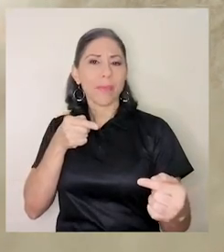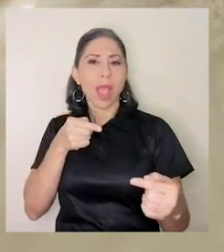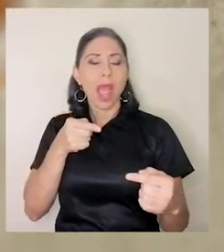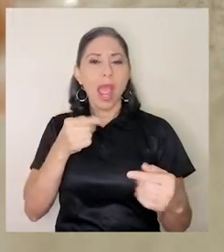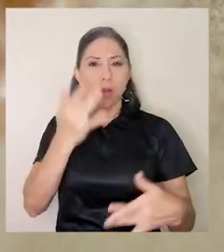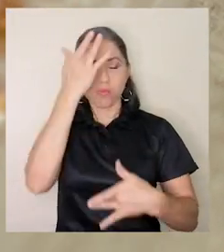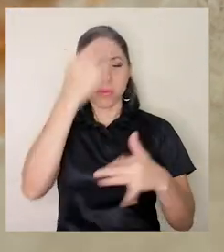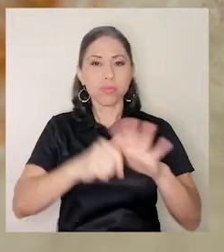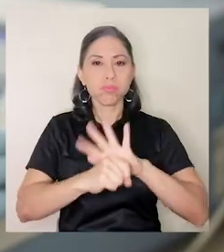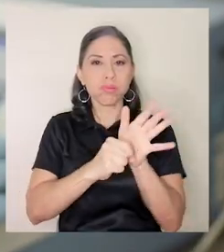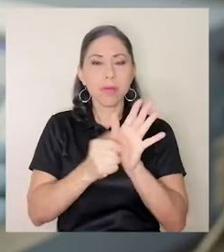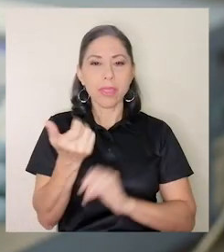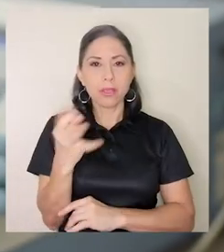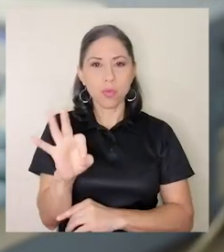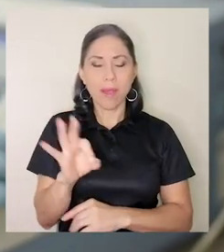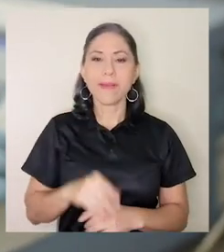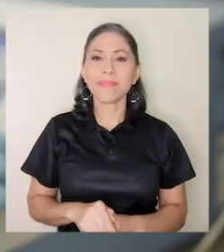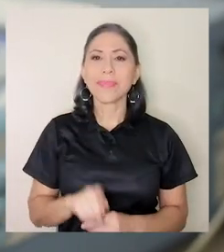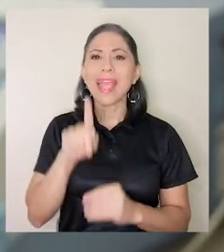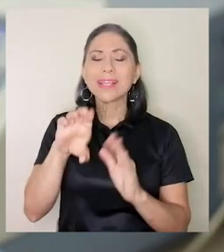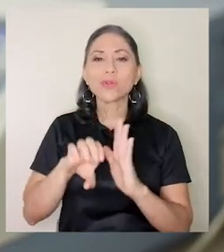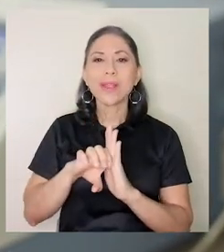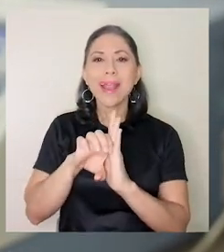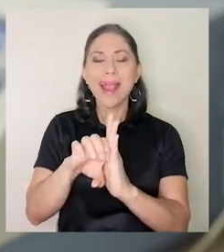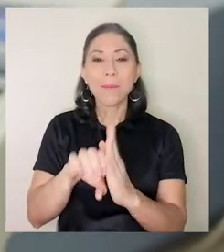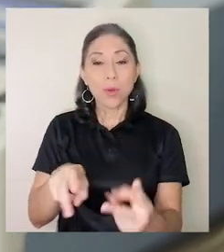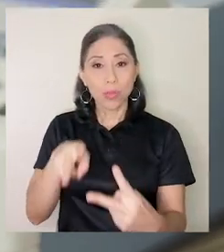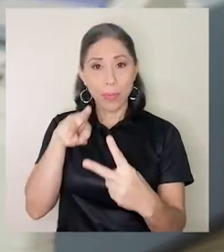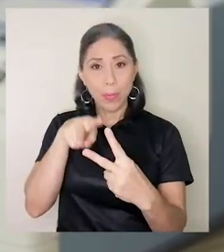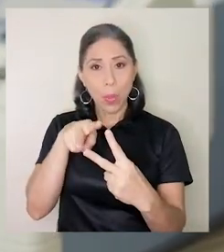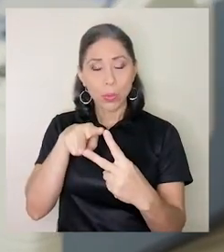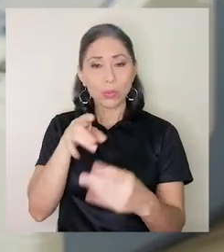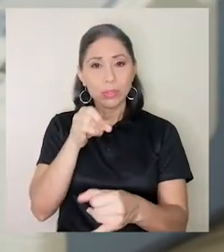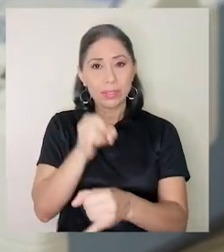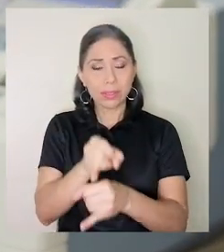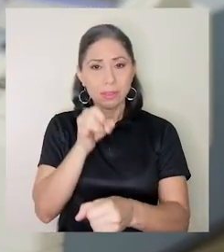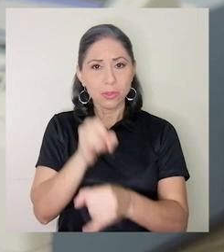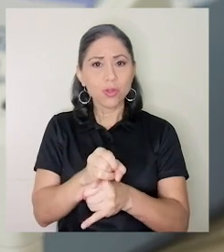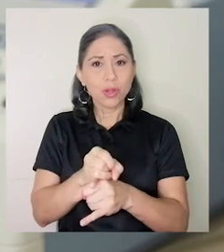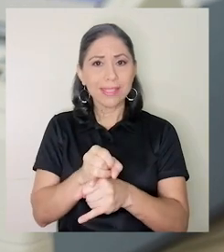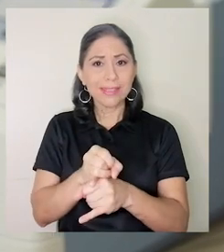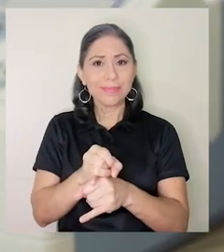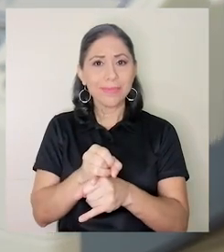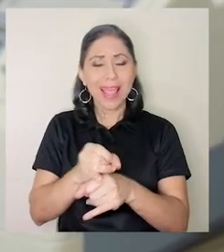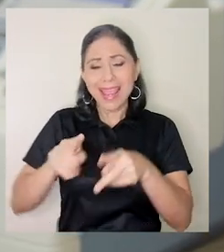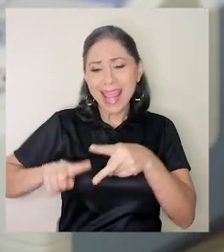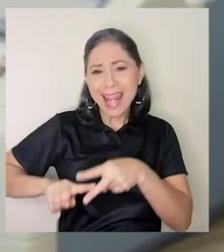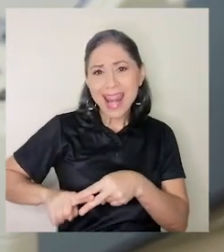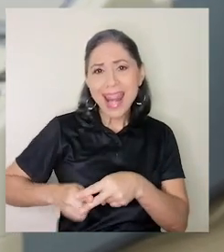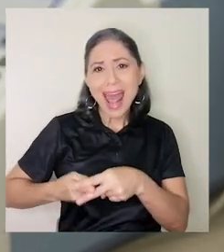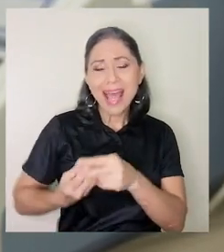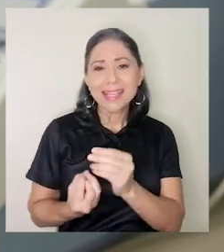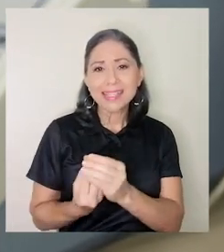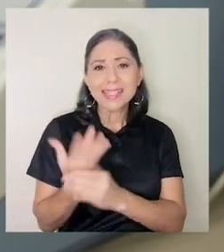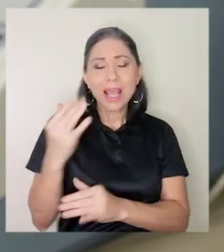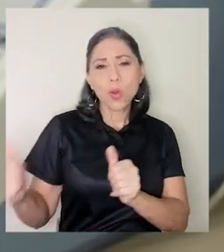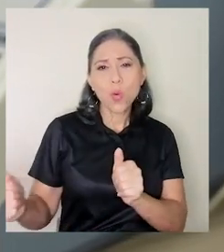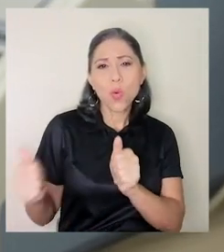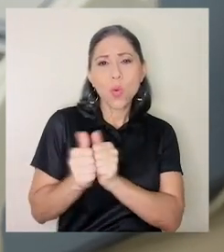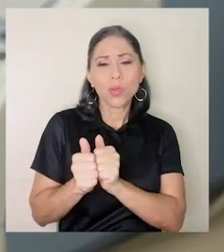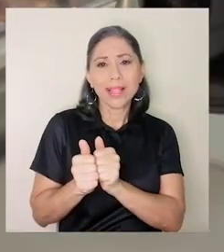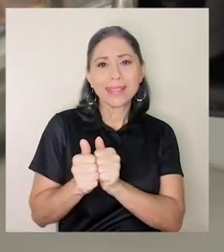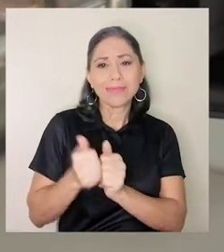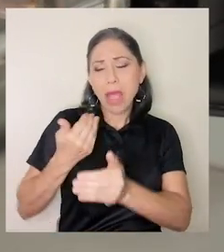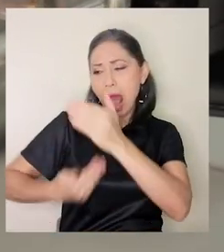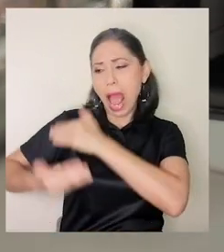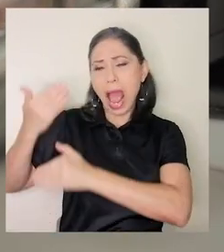es un ejemplo de dos instituciones que nacieron conjuntas hace casi ocho décadas